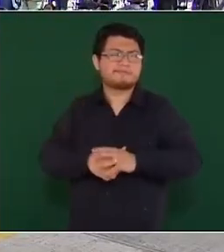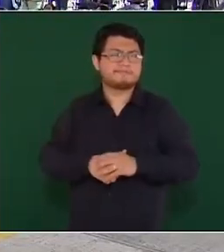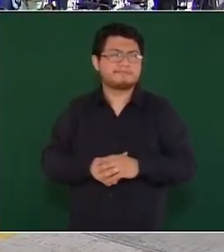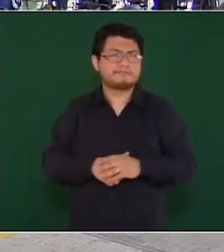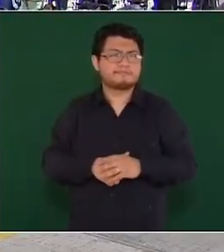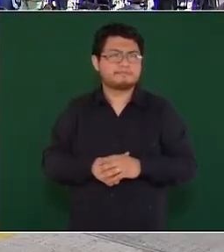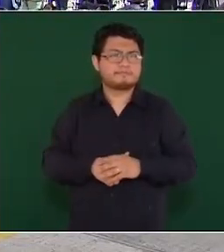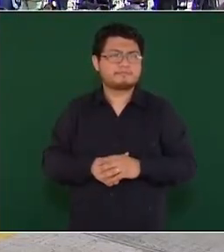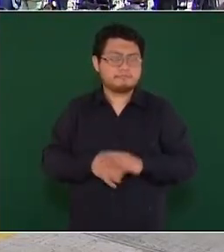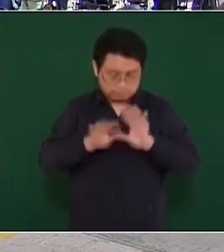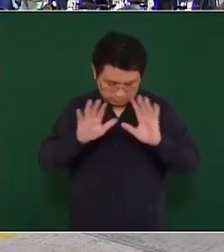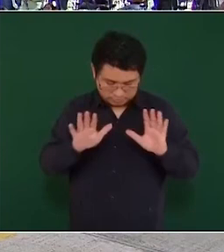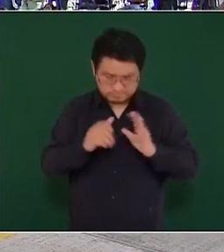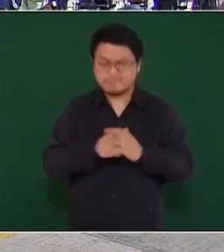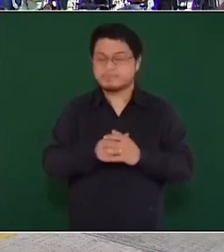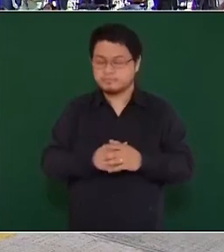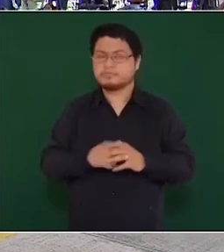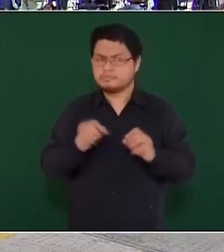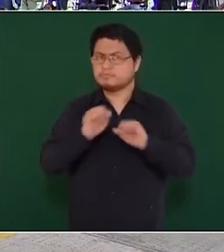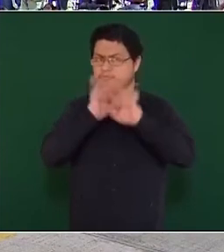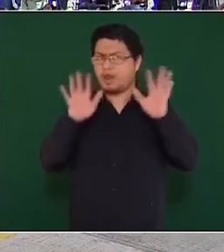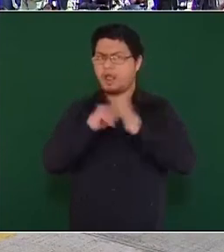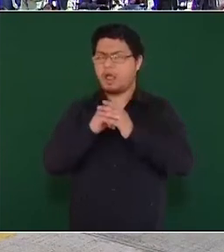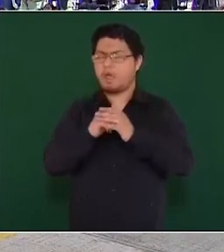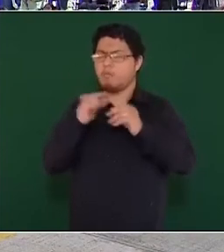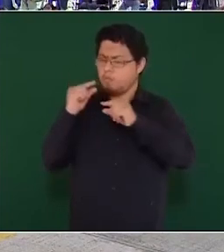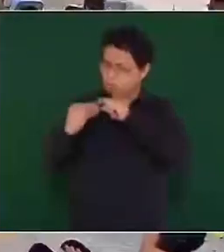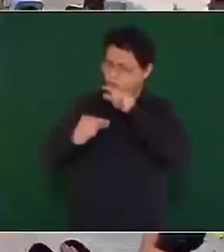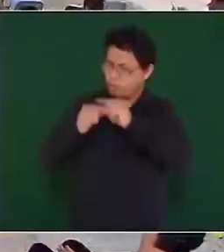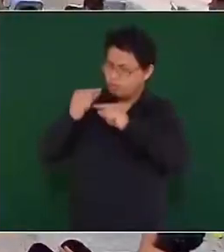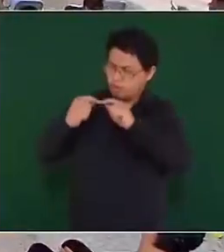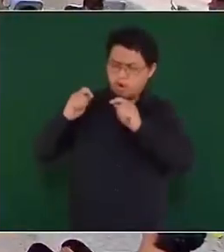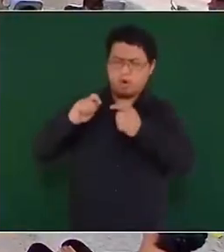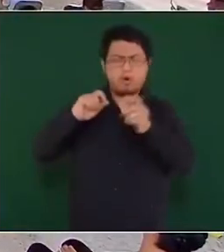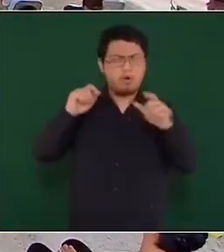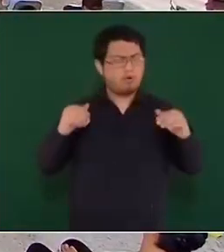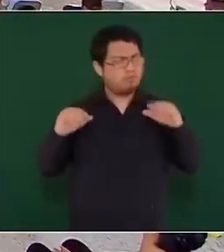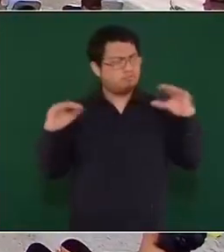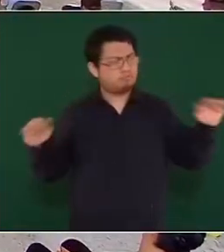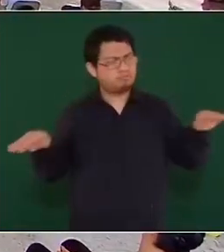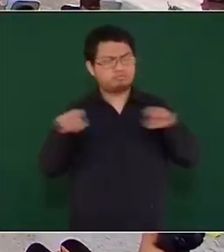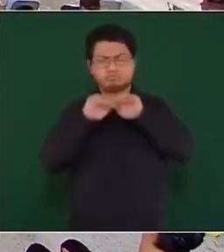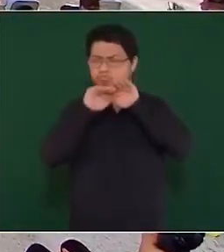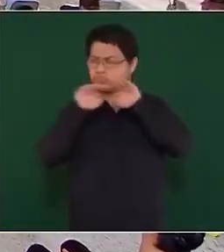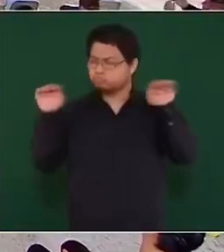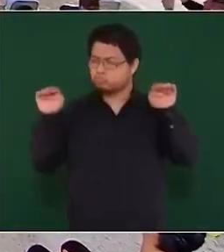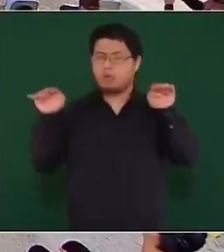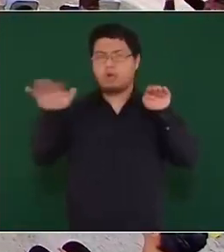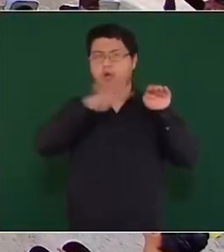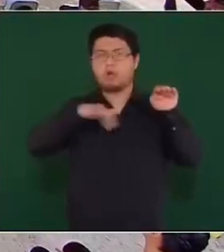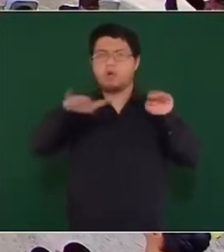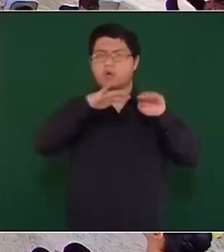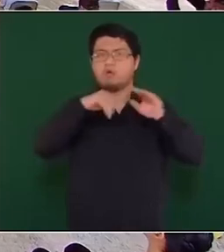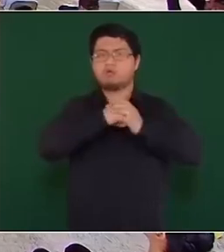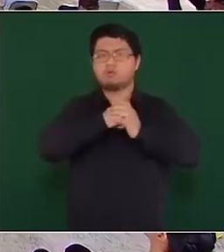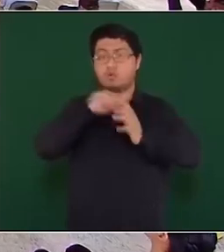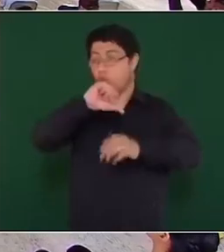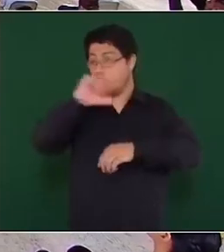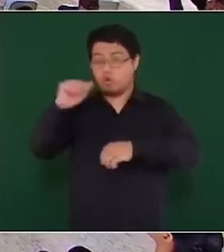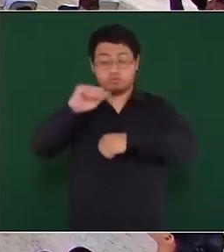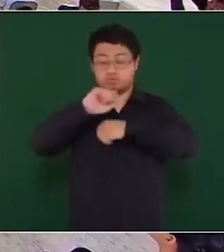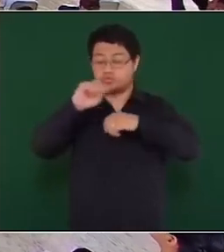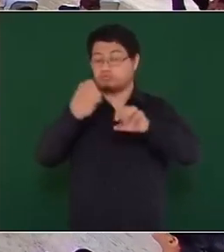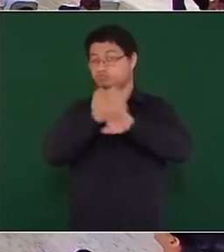Sí, bueno, se han venido homologando los códigos penales locales con el Código Penal Federal, lo mismo ha sucedido con el